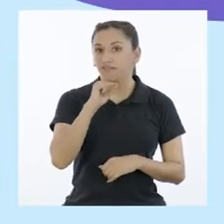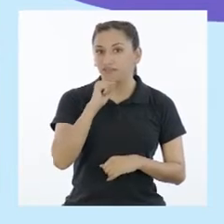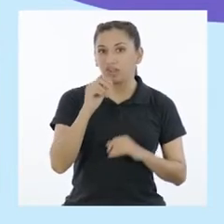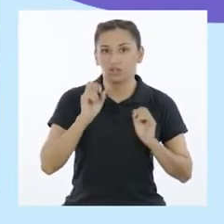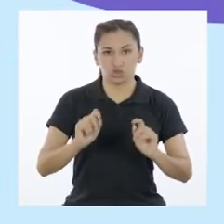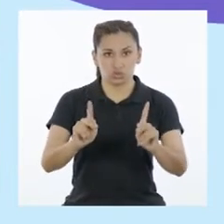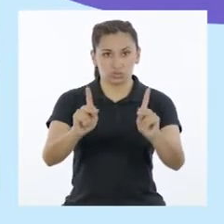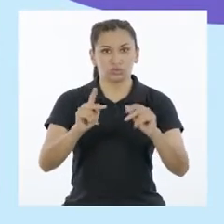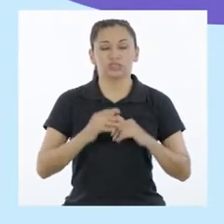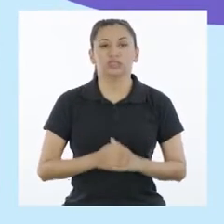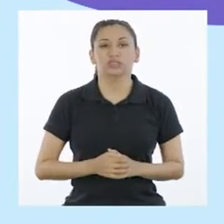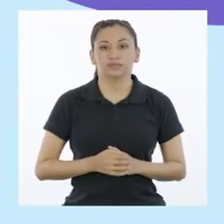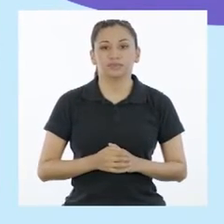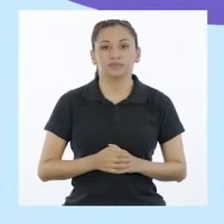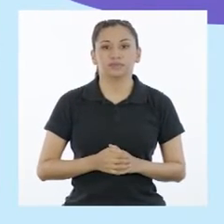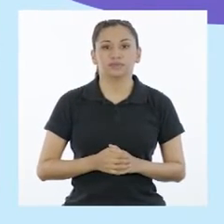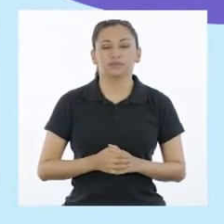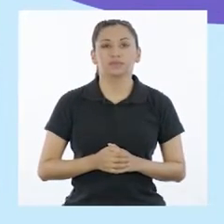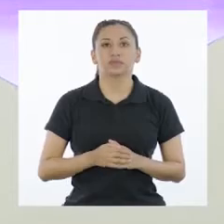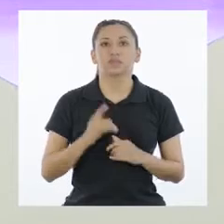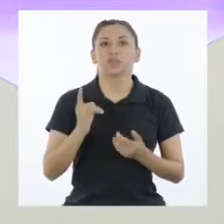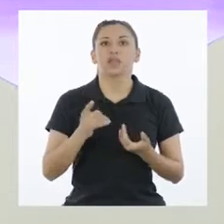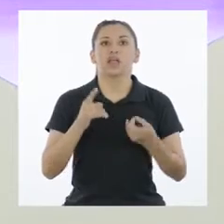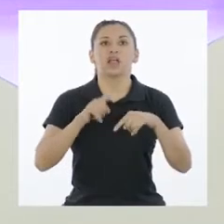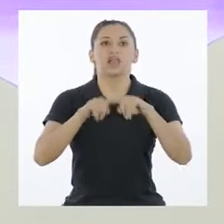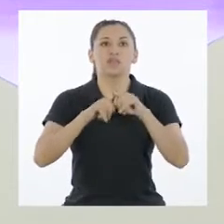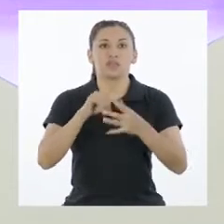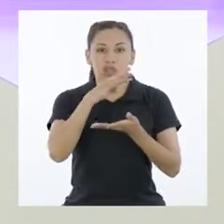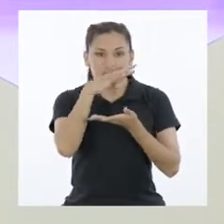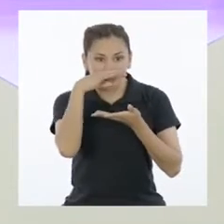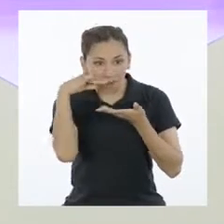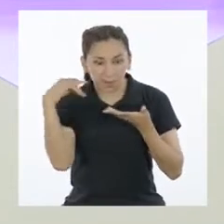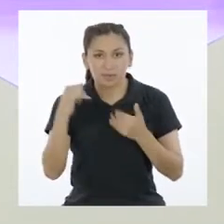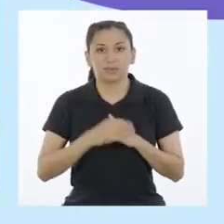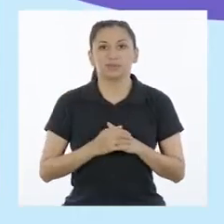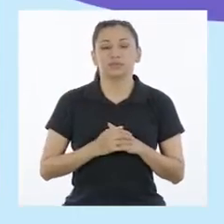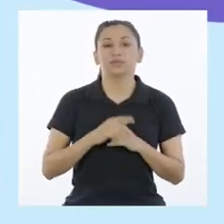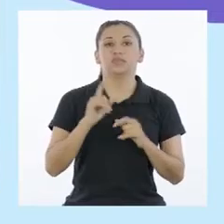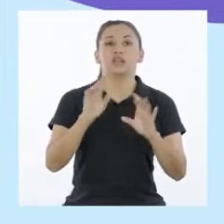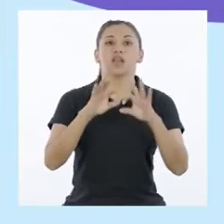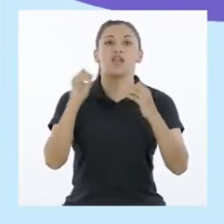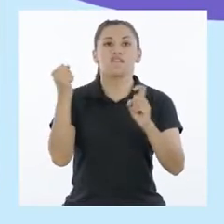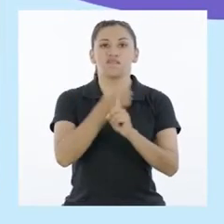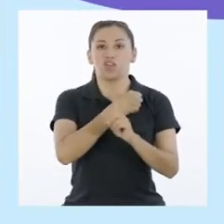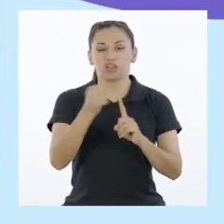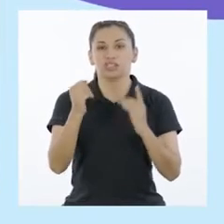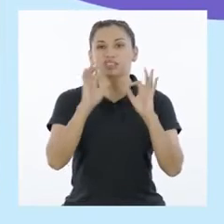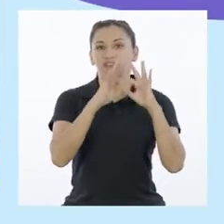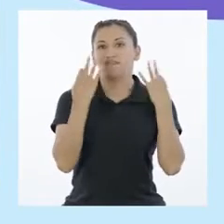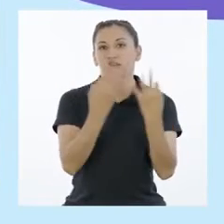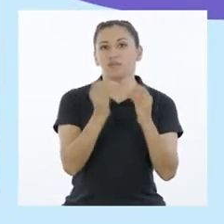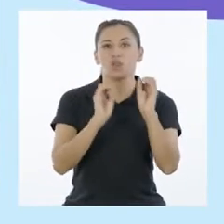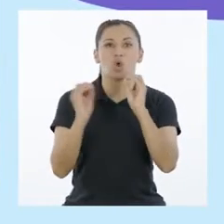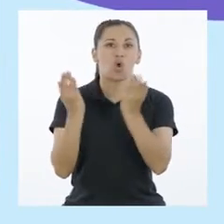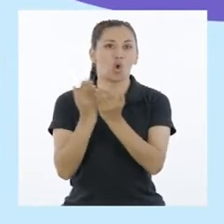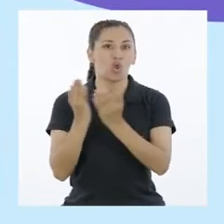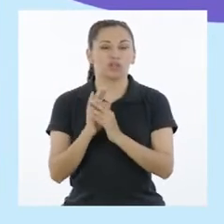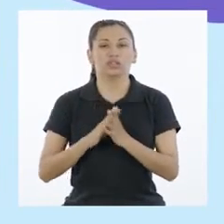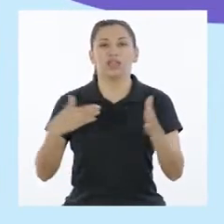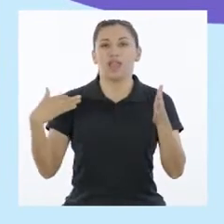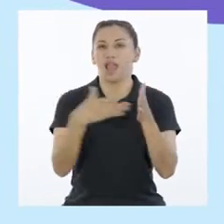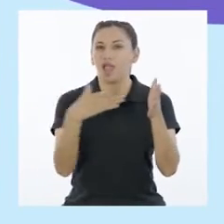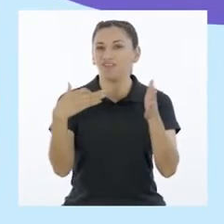La falta de oportunidades. La adicción a ciertas sustancias. La violencia familiar o escolar.